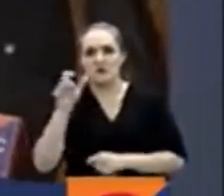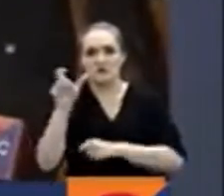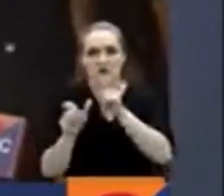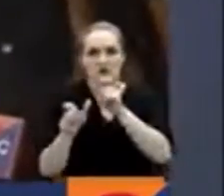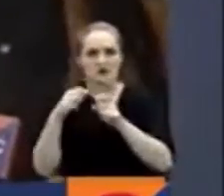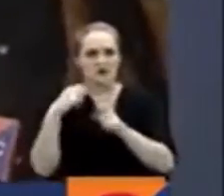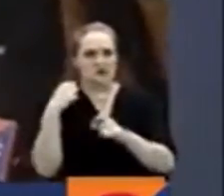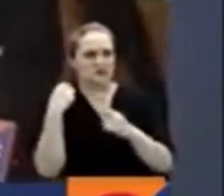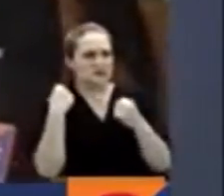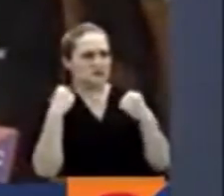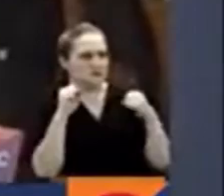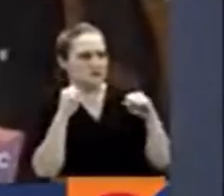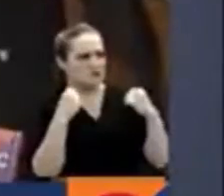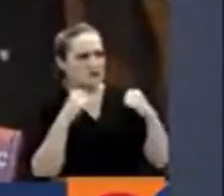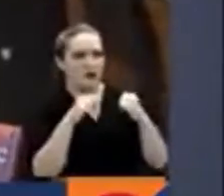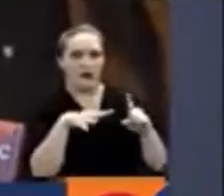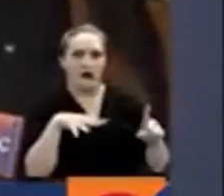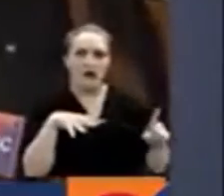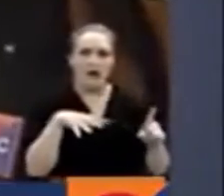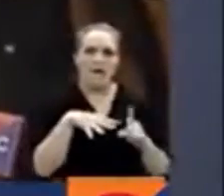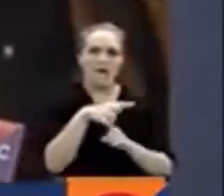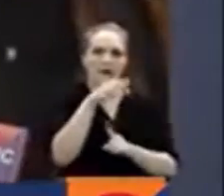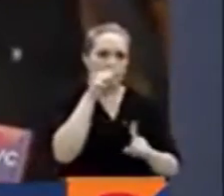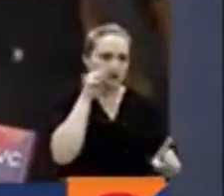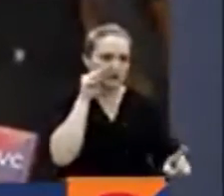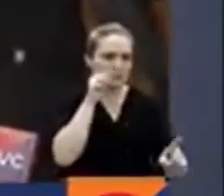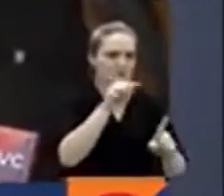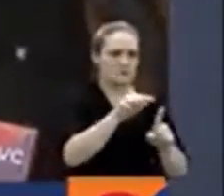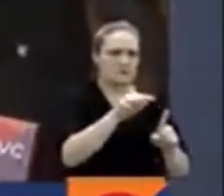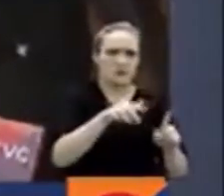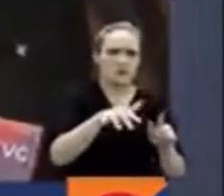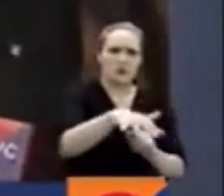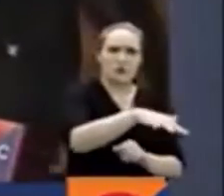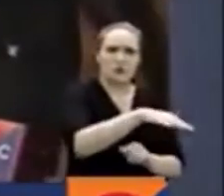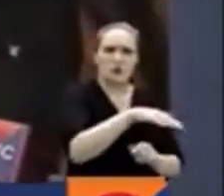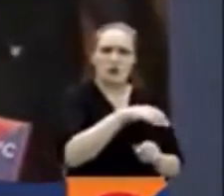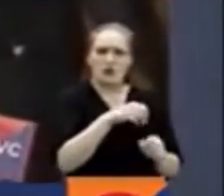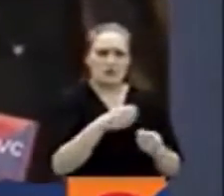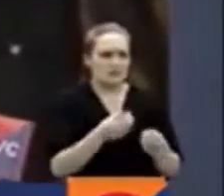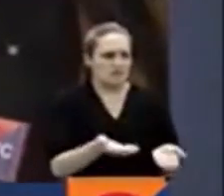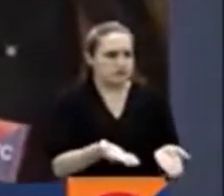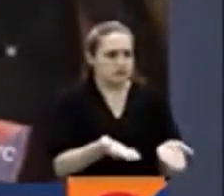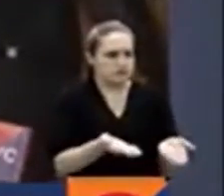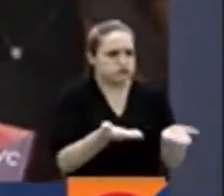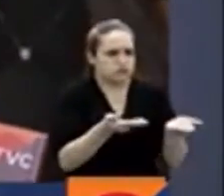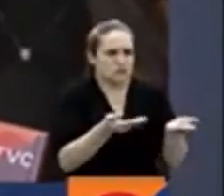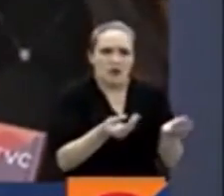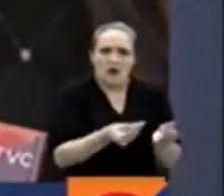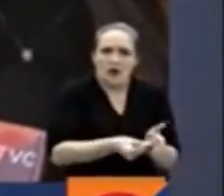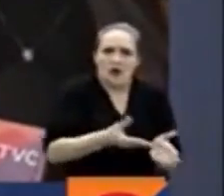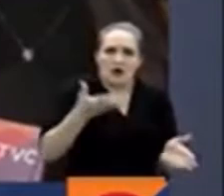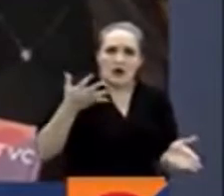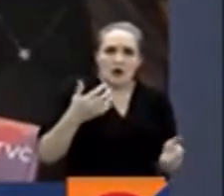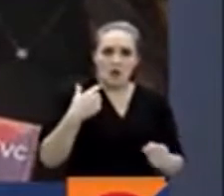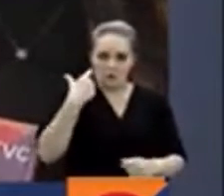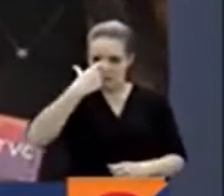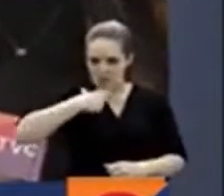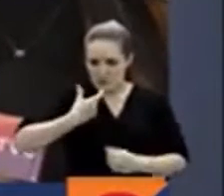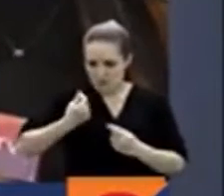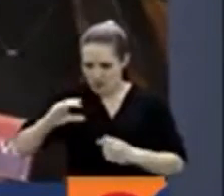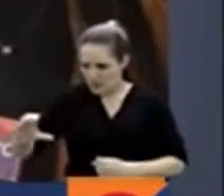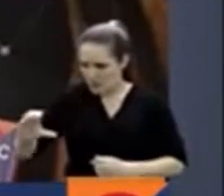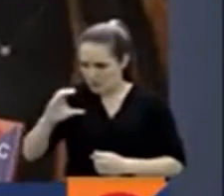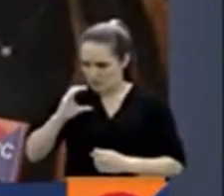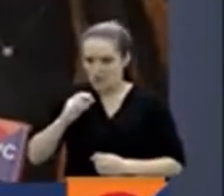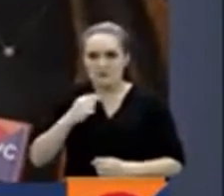radica en el impacto directo que pueda tener el alza de esta divisa frente a la inflación y pues directamente en el bolsillo de los colombianos para el